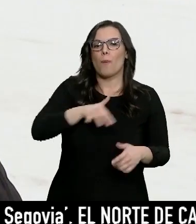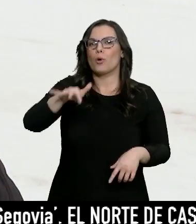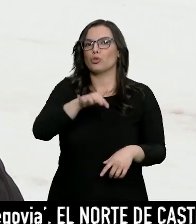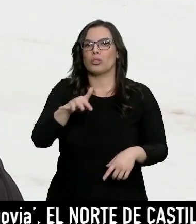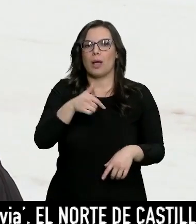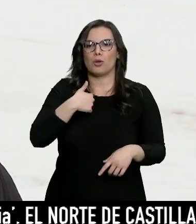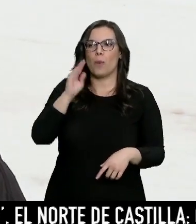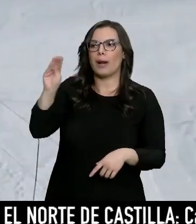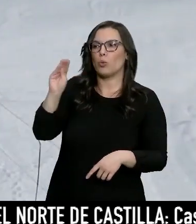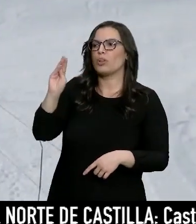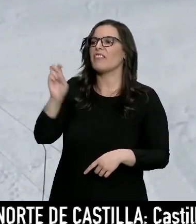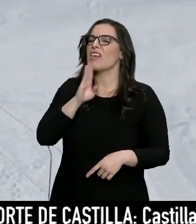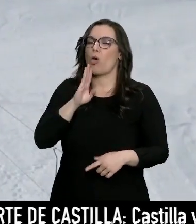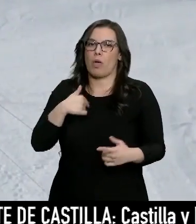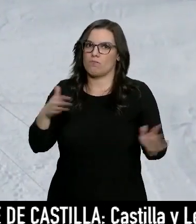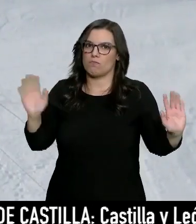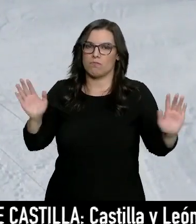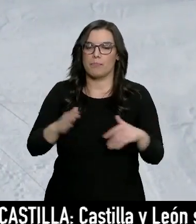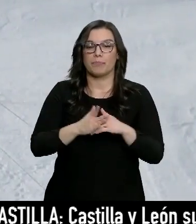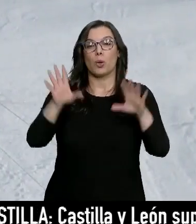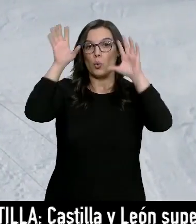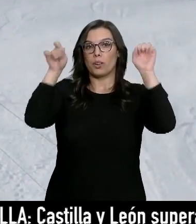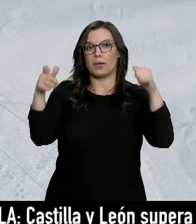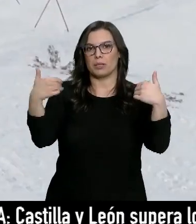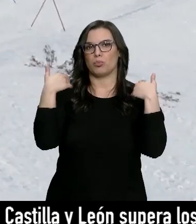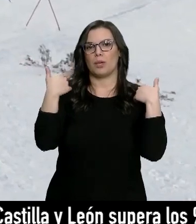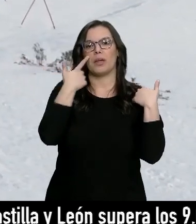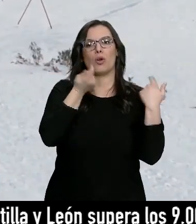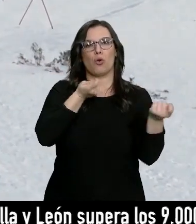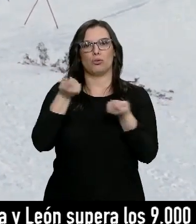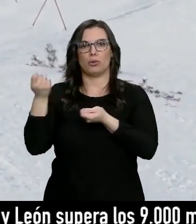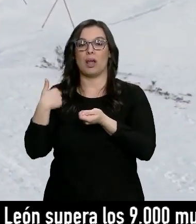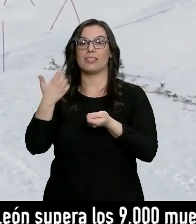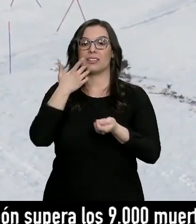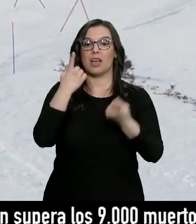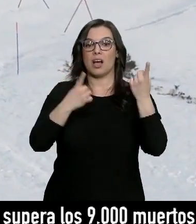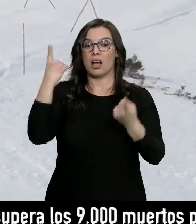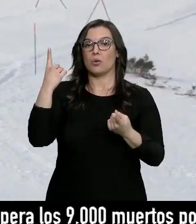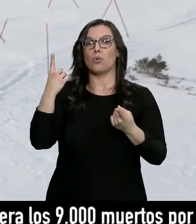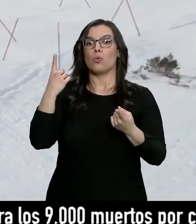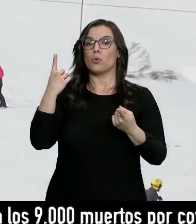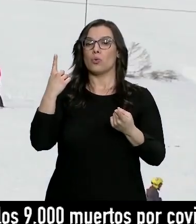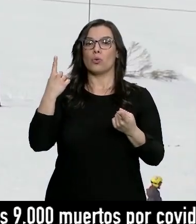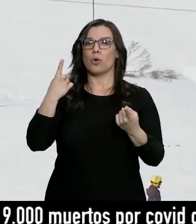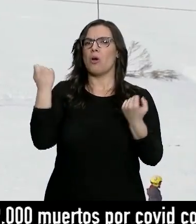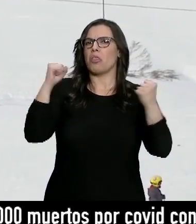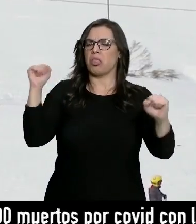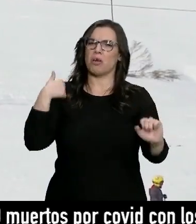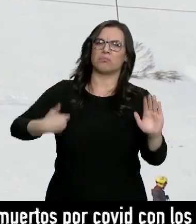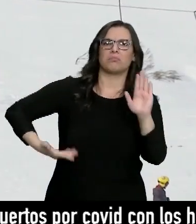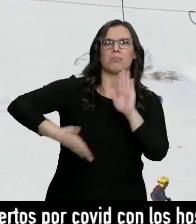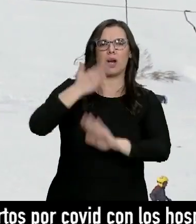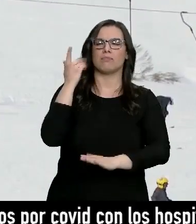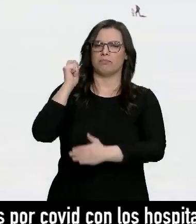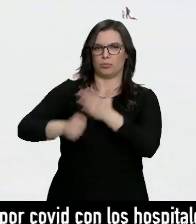nadie su procedencia. Es la Guardia Civil quien vigila el enclave invernal y ha procedido a multar a aquellos que no han frenado sus ganas de venir a esquiar, incluso